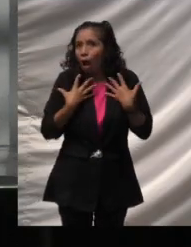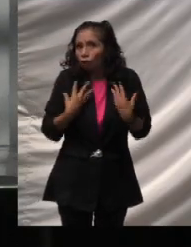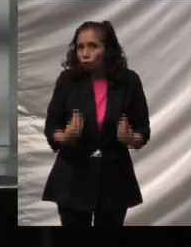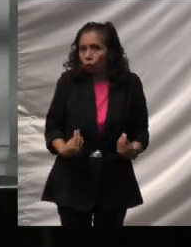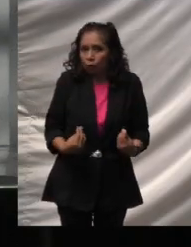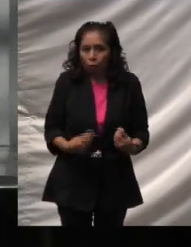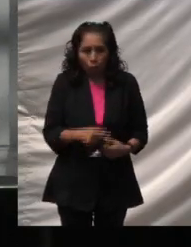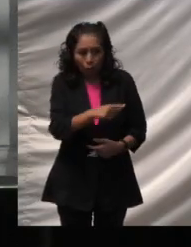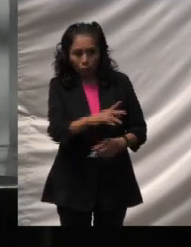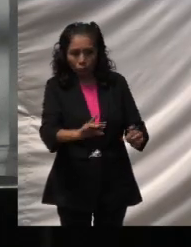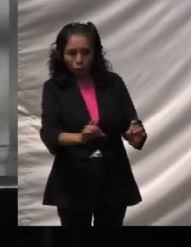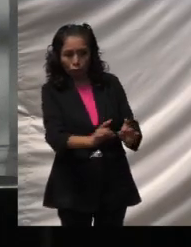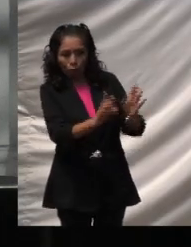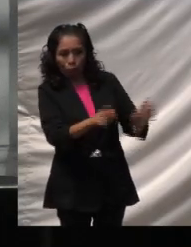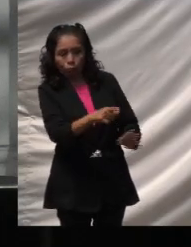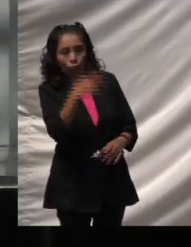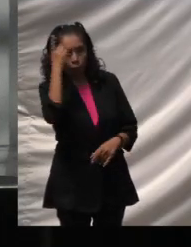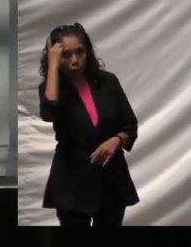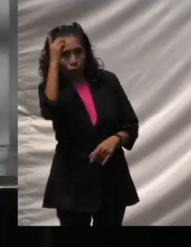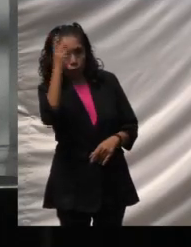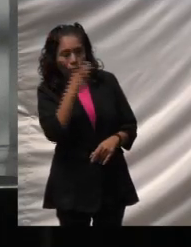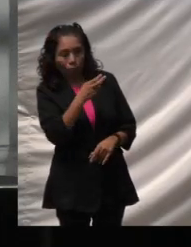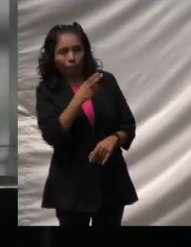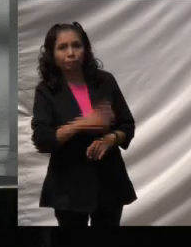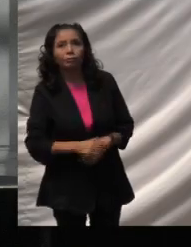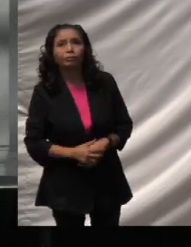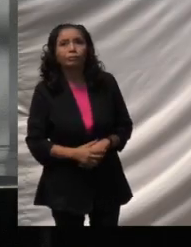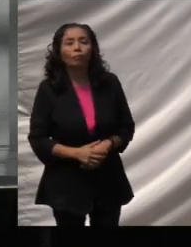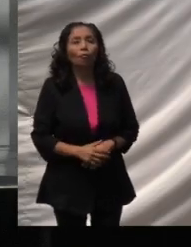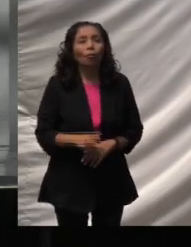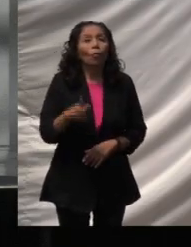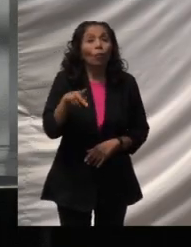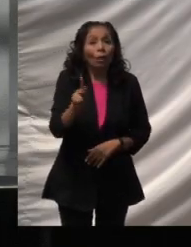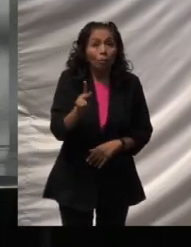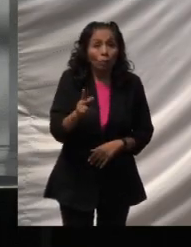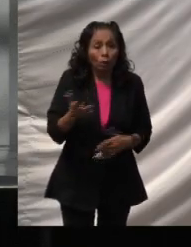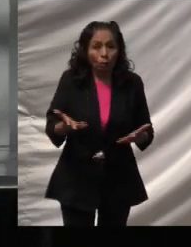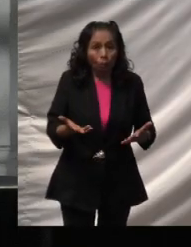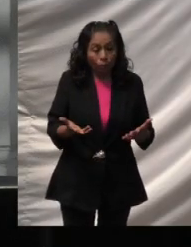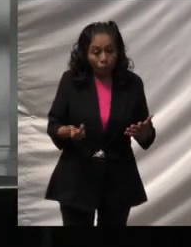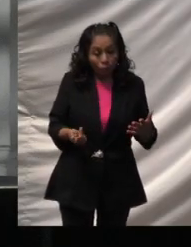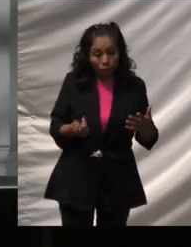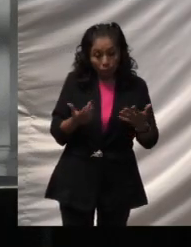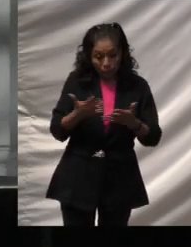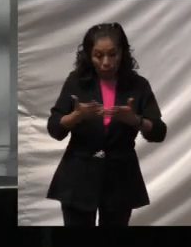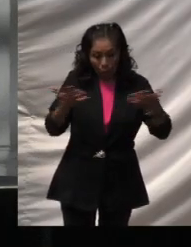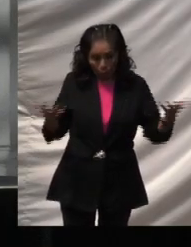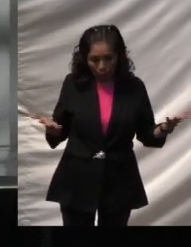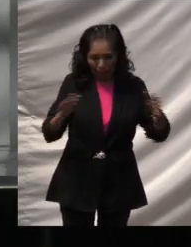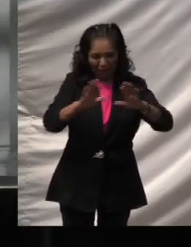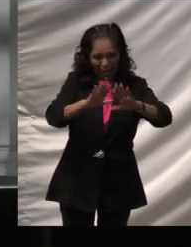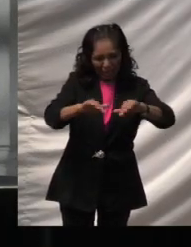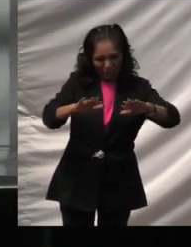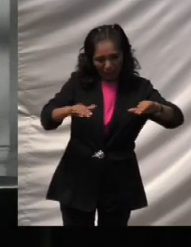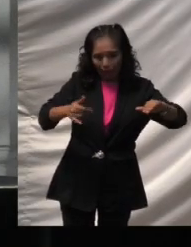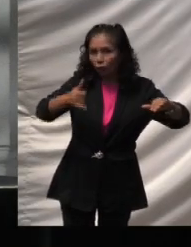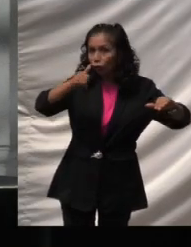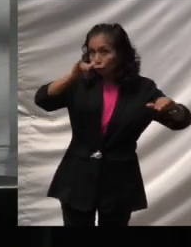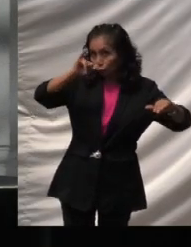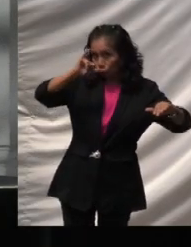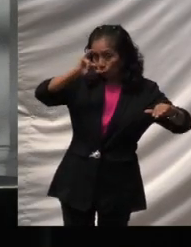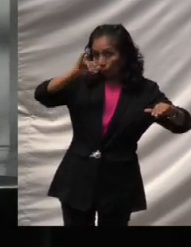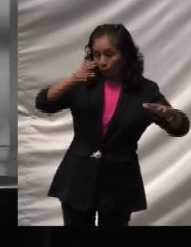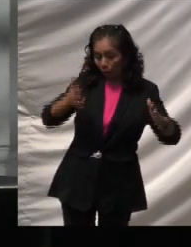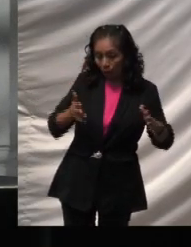aparición repertina de la diosa. —Pero ahora, por querer tomar agua sagrada de los océanos y